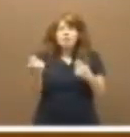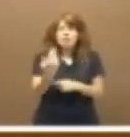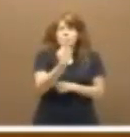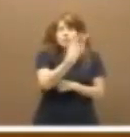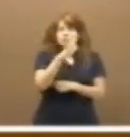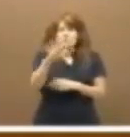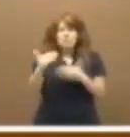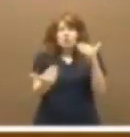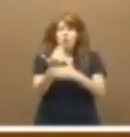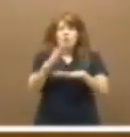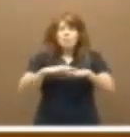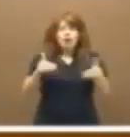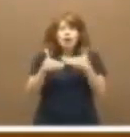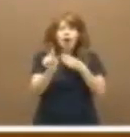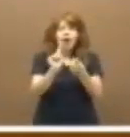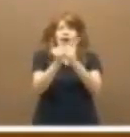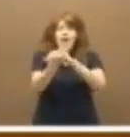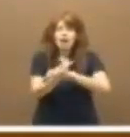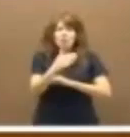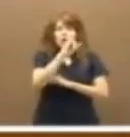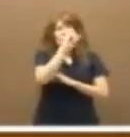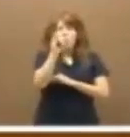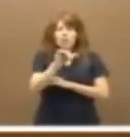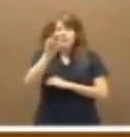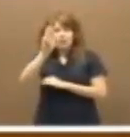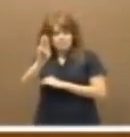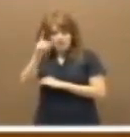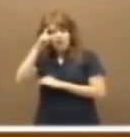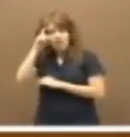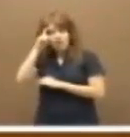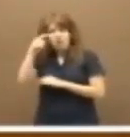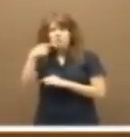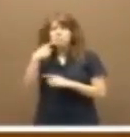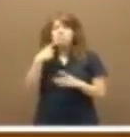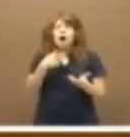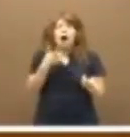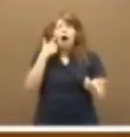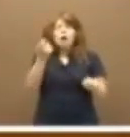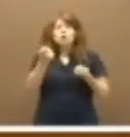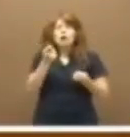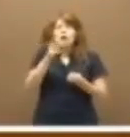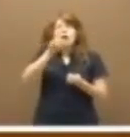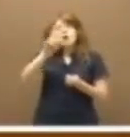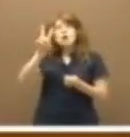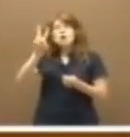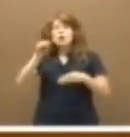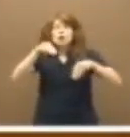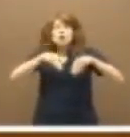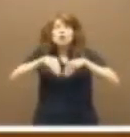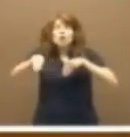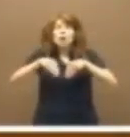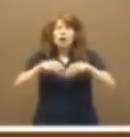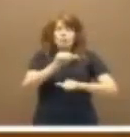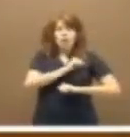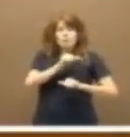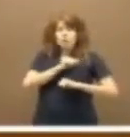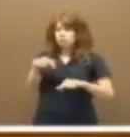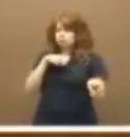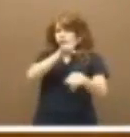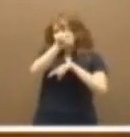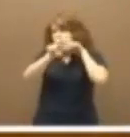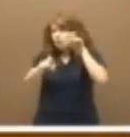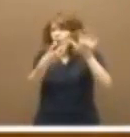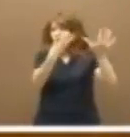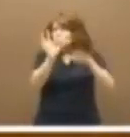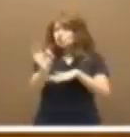25 días para el cambio, ZP a controlar nubes a León y Rubalcaba al paro. Y yo le pregunto,